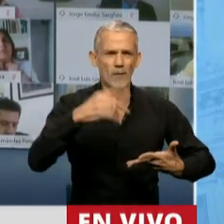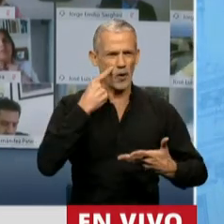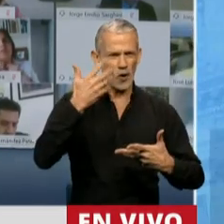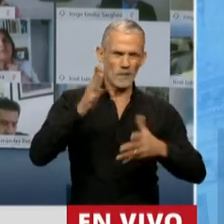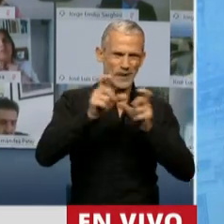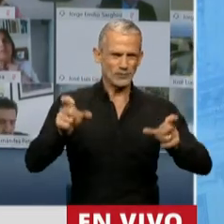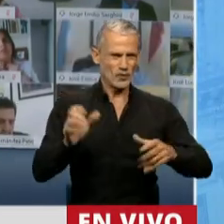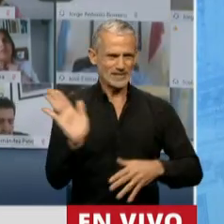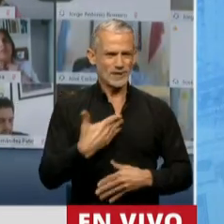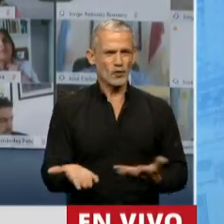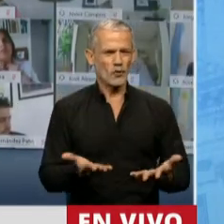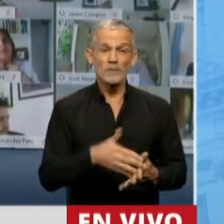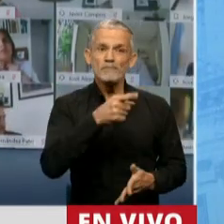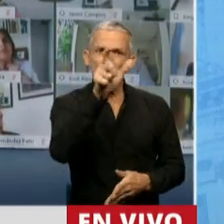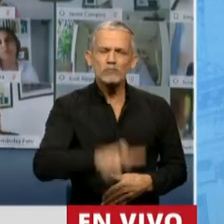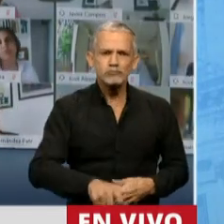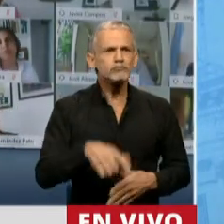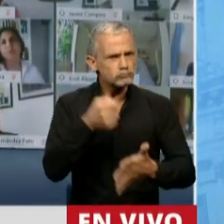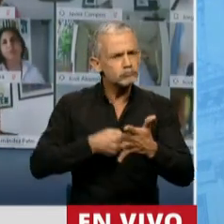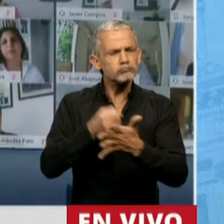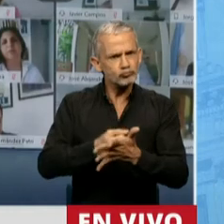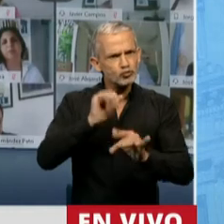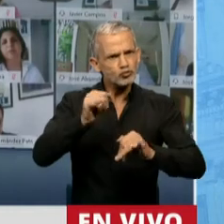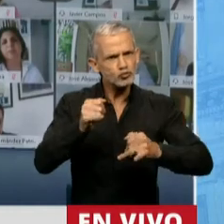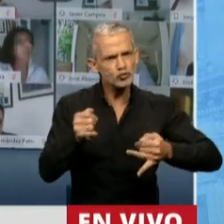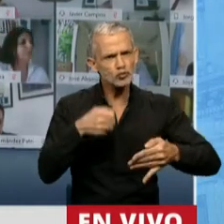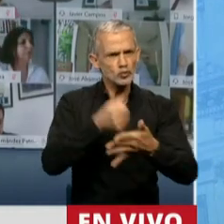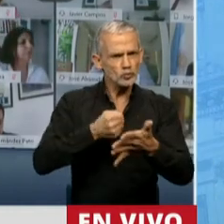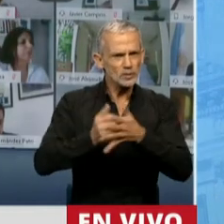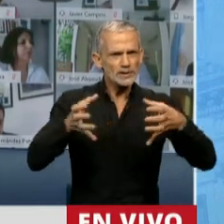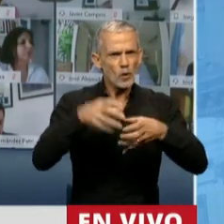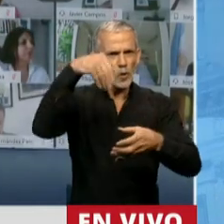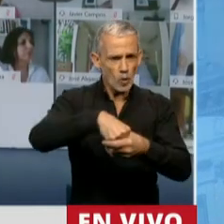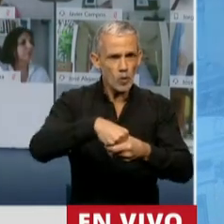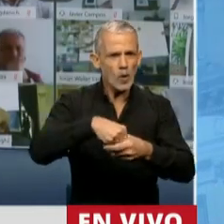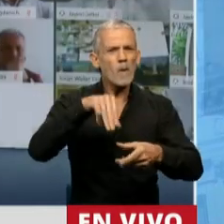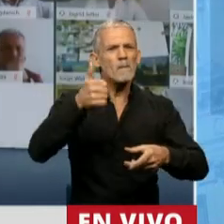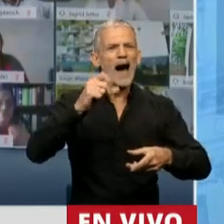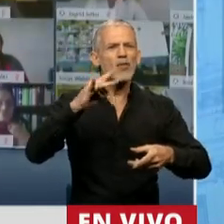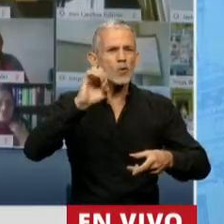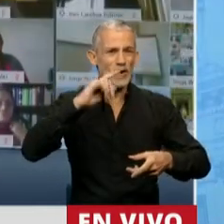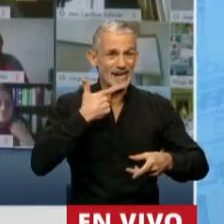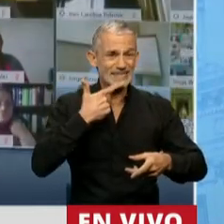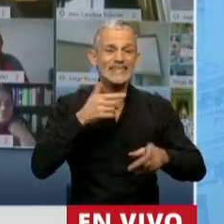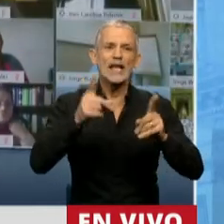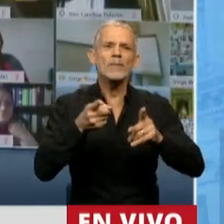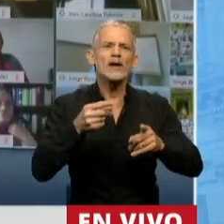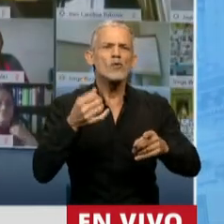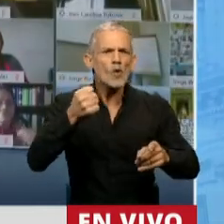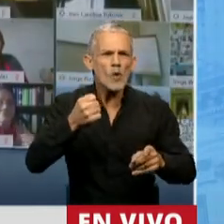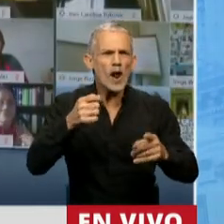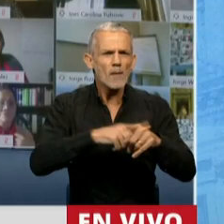porque fue militante, estuvo en las maduras y en las duras.